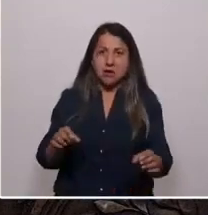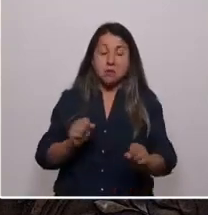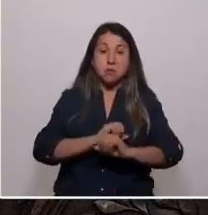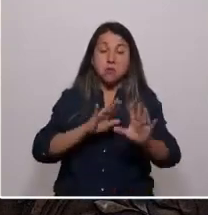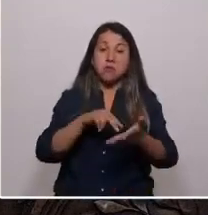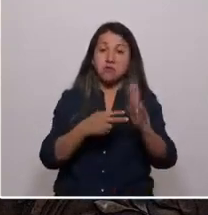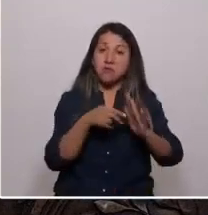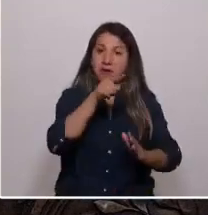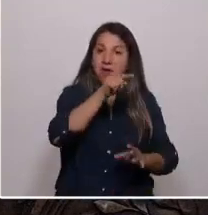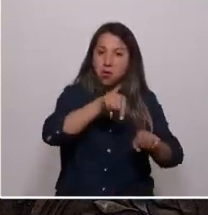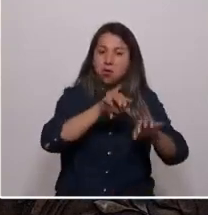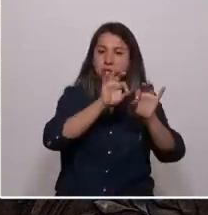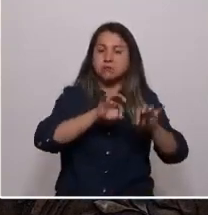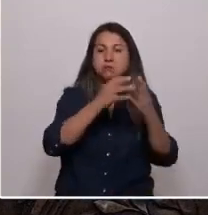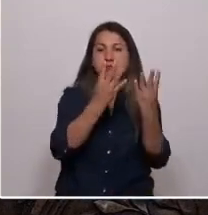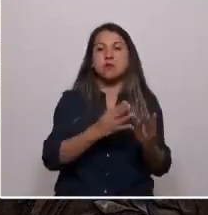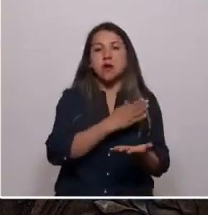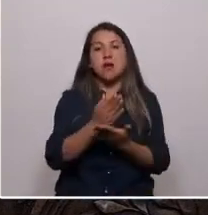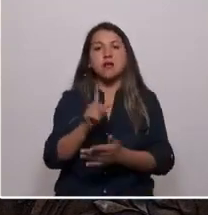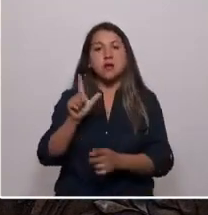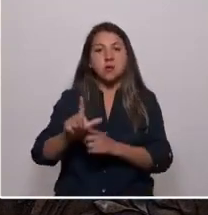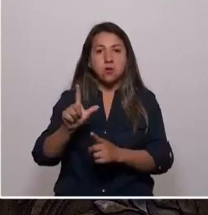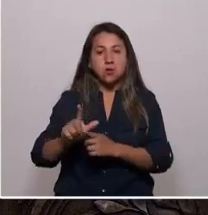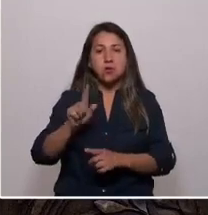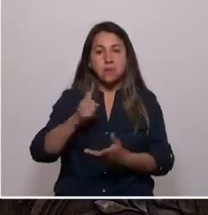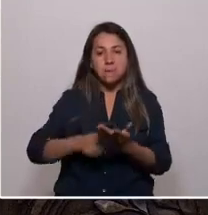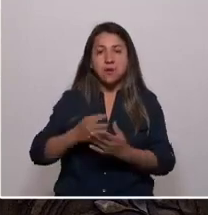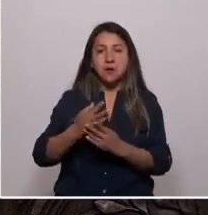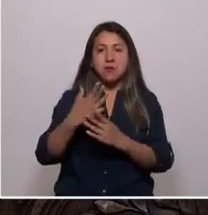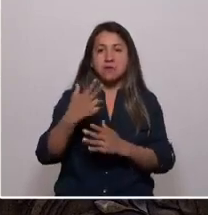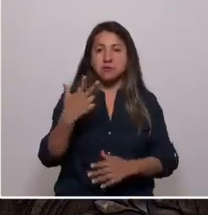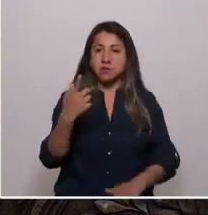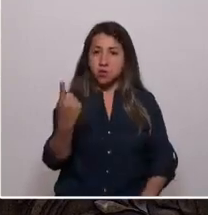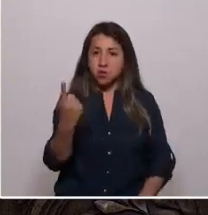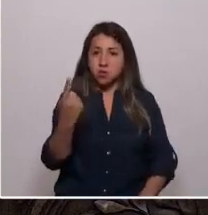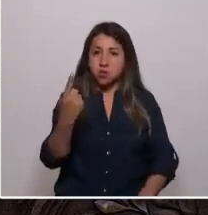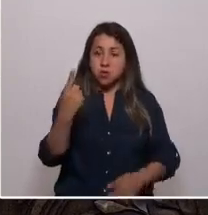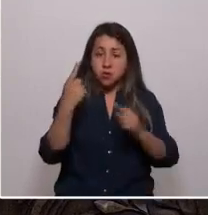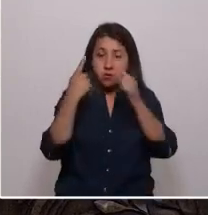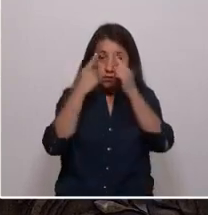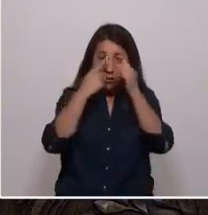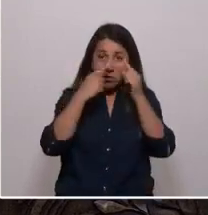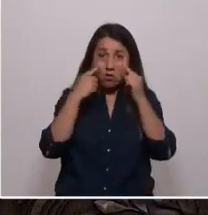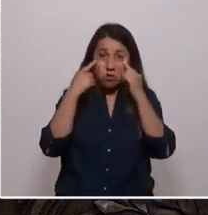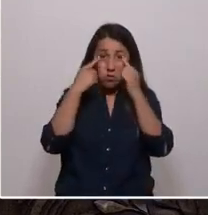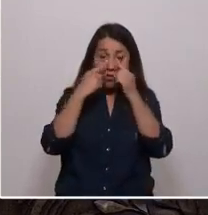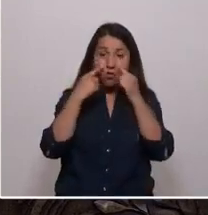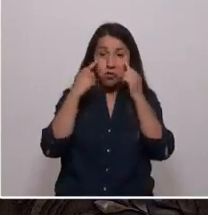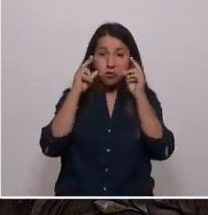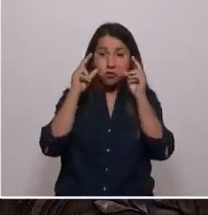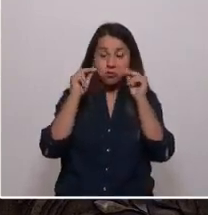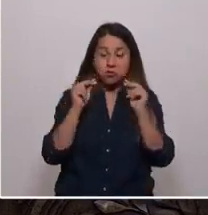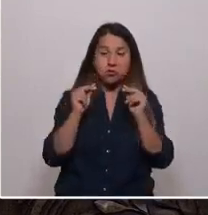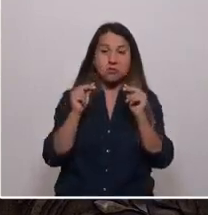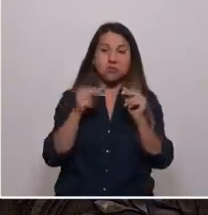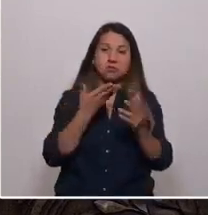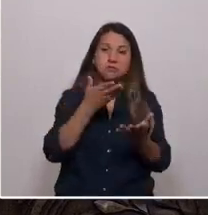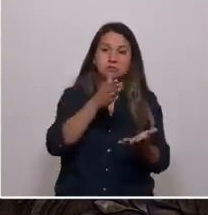Sostuve esta situación hasta julio del año 1981, cuando mis ojos que se apagan dejan a mis hijos sin su padre